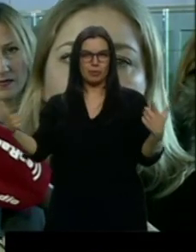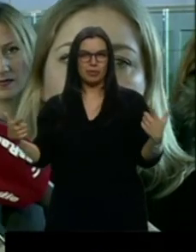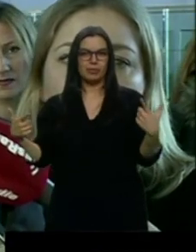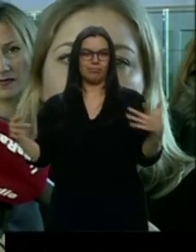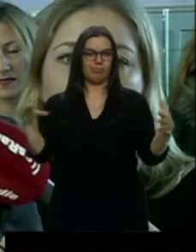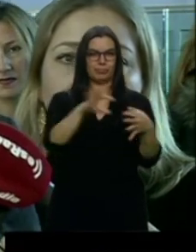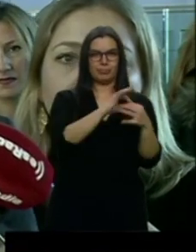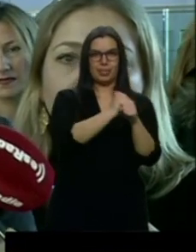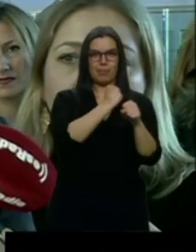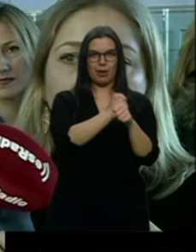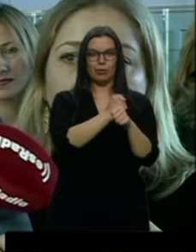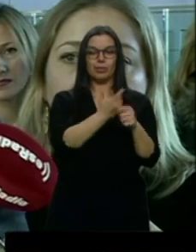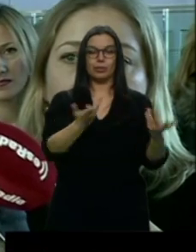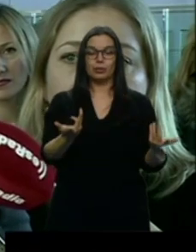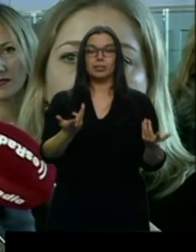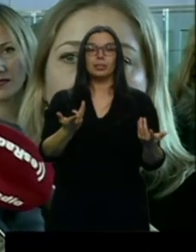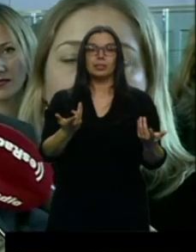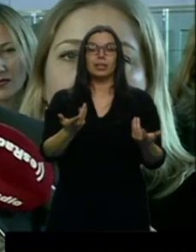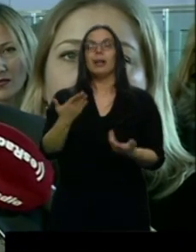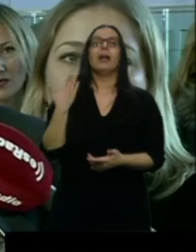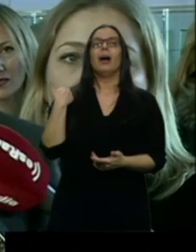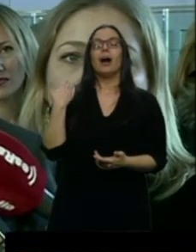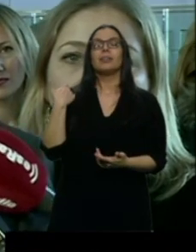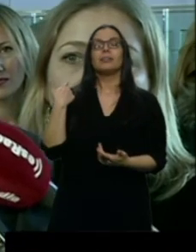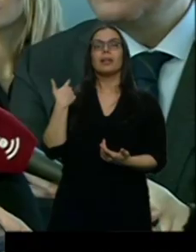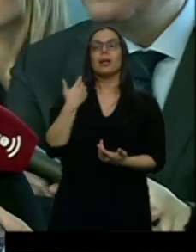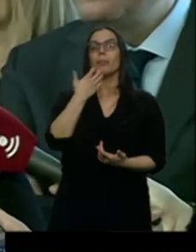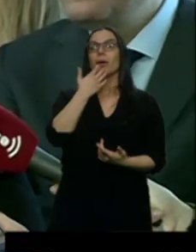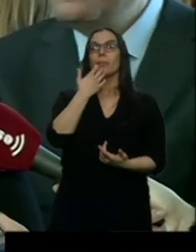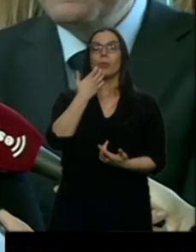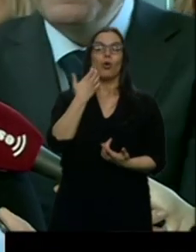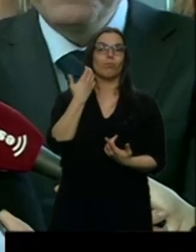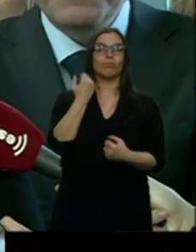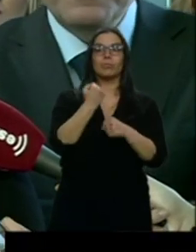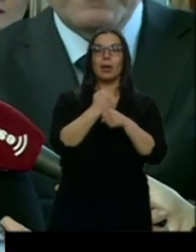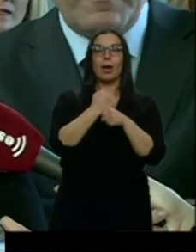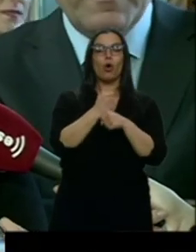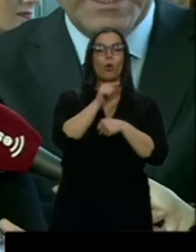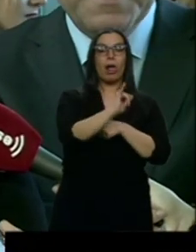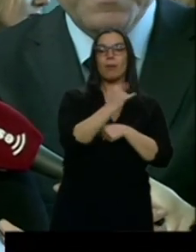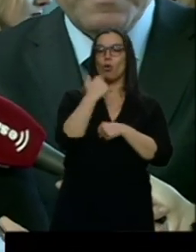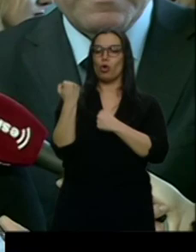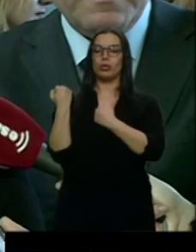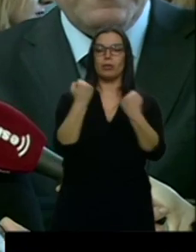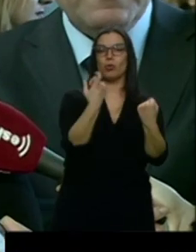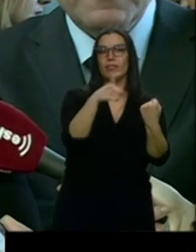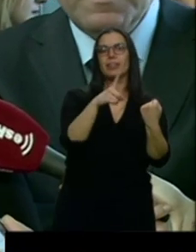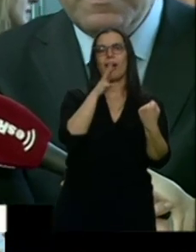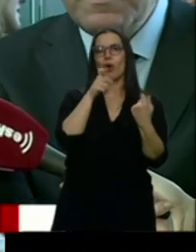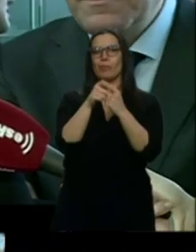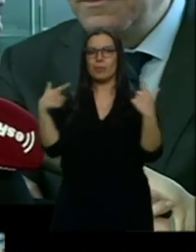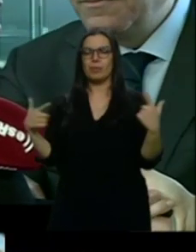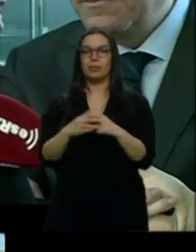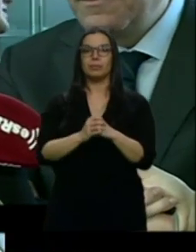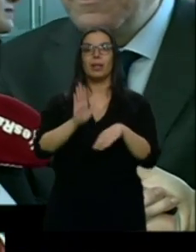Porque determinadas actividades que en el pasado no exigían de transporte, hoy lo exigen. Para intentar llegar tanto a los trabajadores como a los empleadores